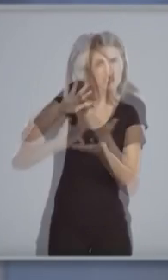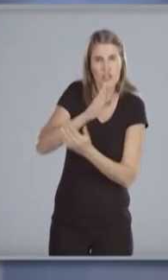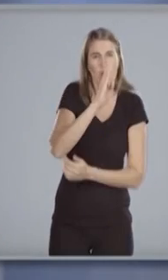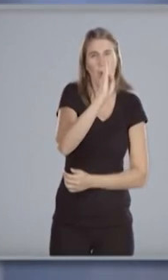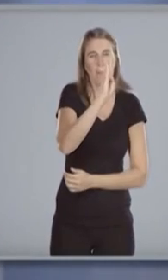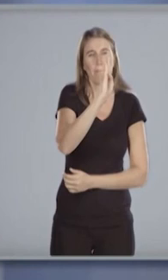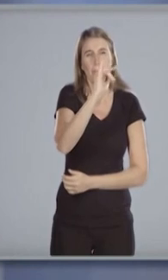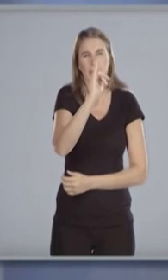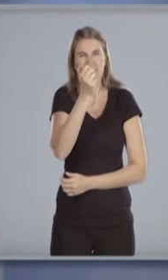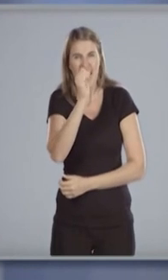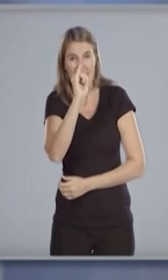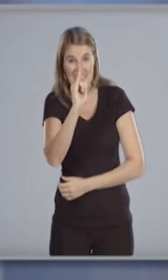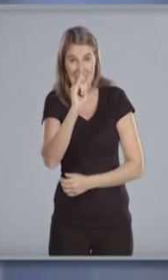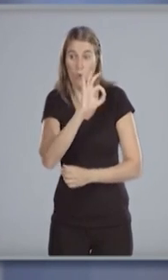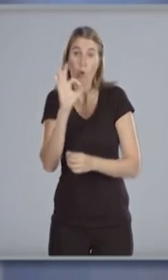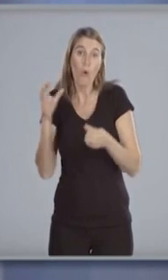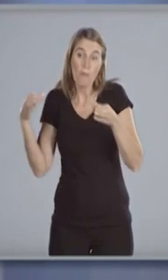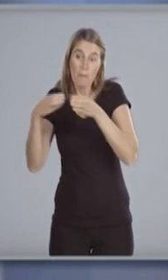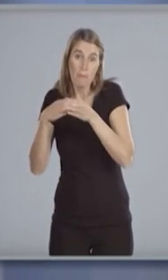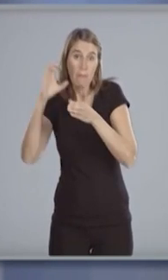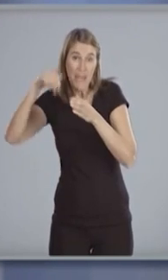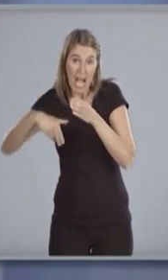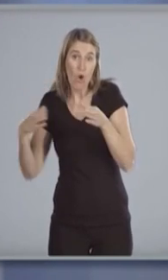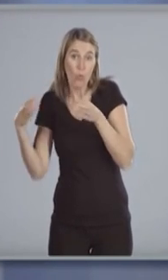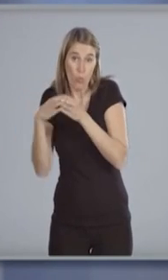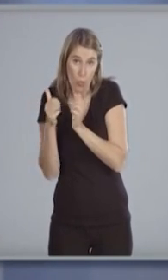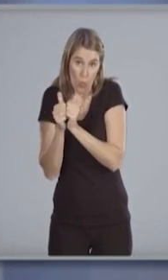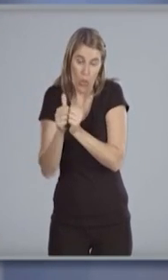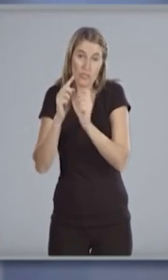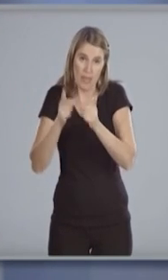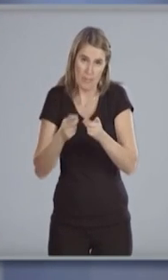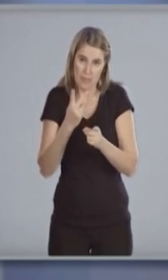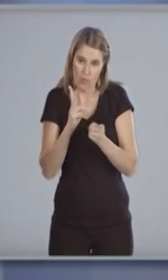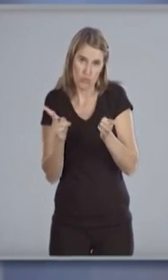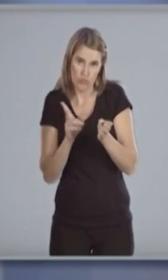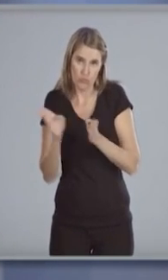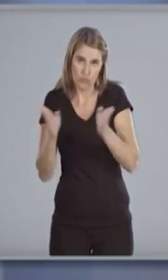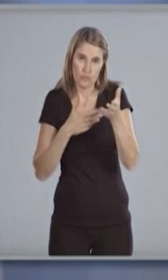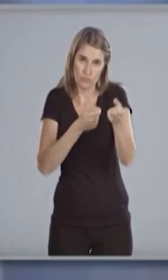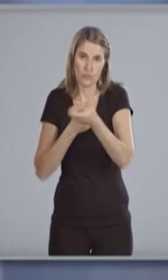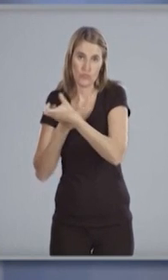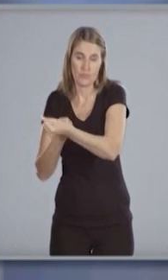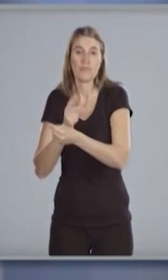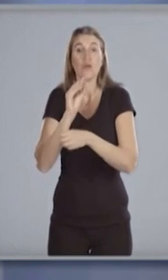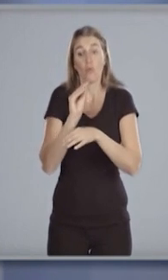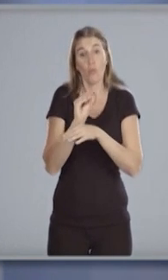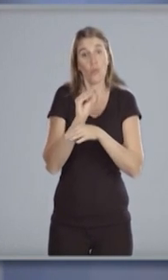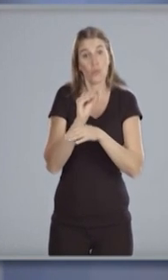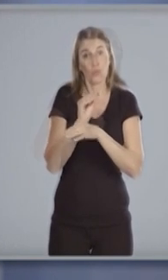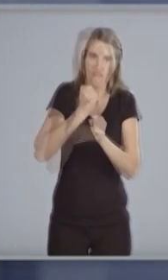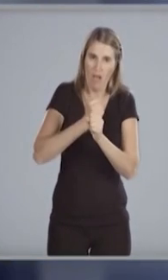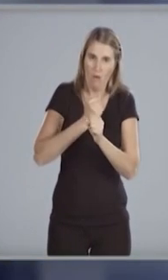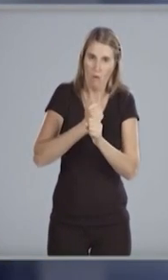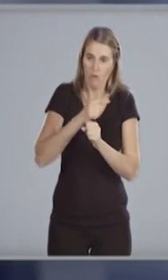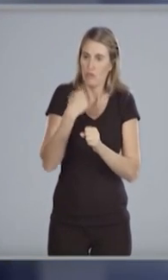cuatro años para que en el 2020 el 100% de los jóvenes hasta 17 años estén en el sistema y el 75%